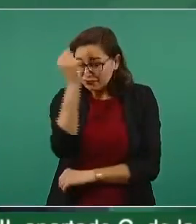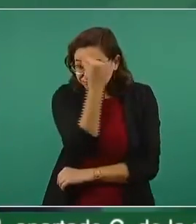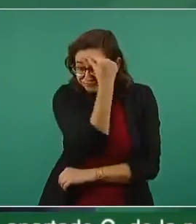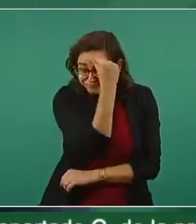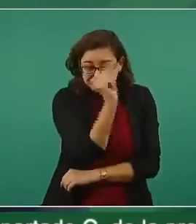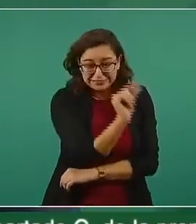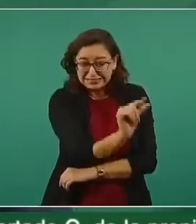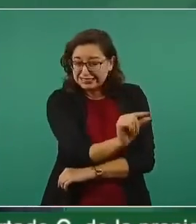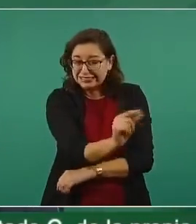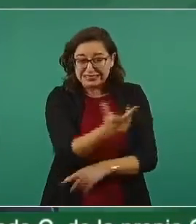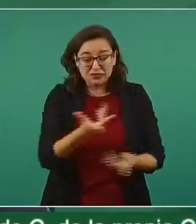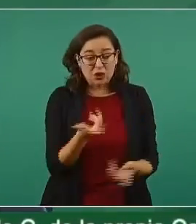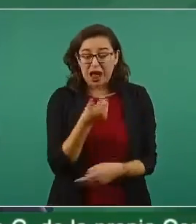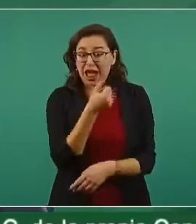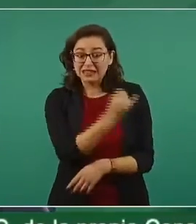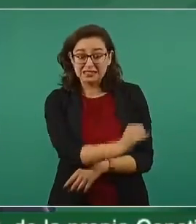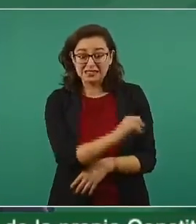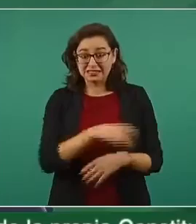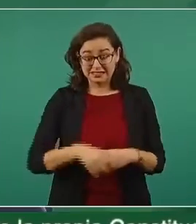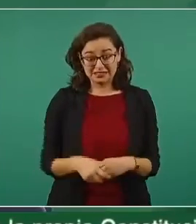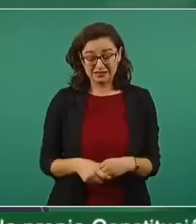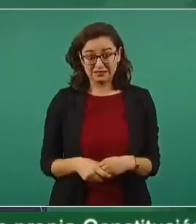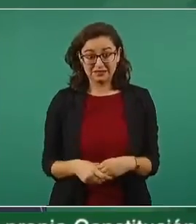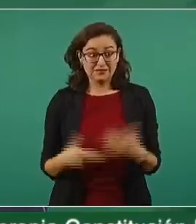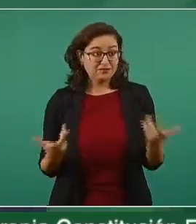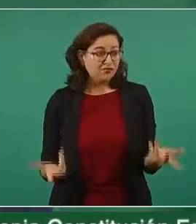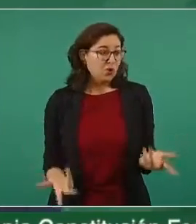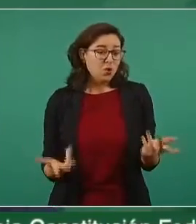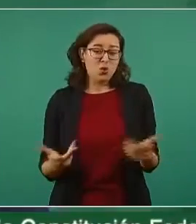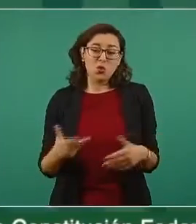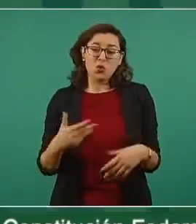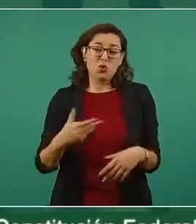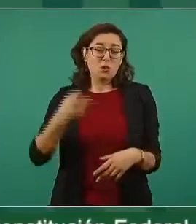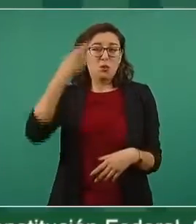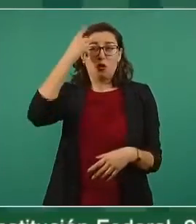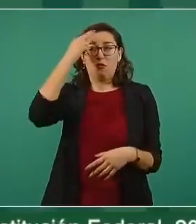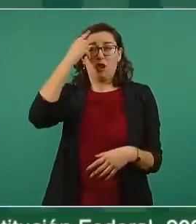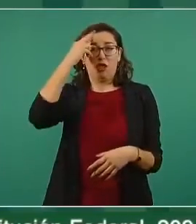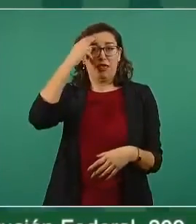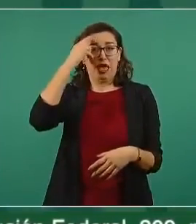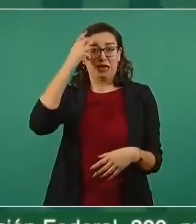es el pensamiento que viene desde el porfiriato,